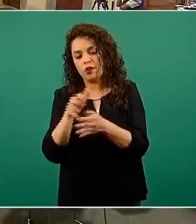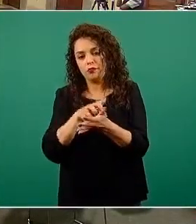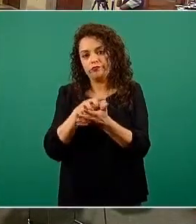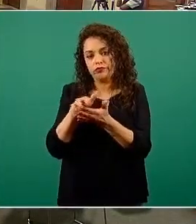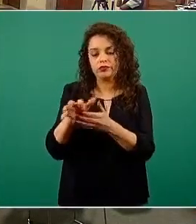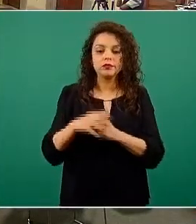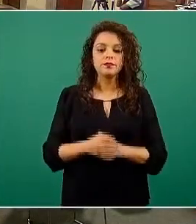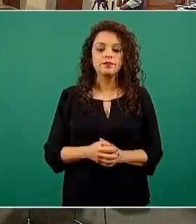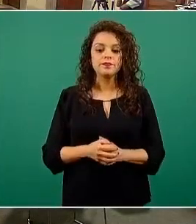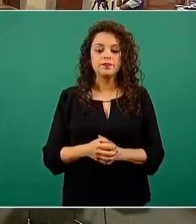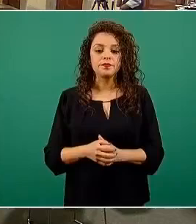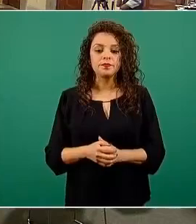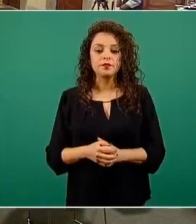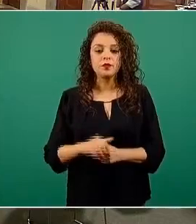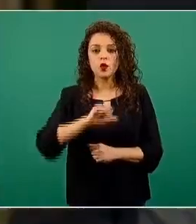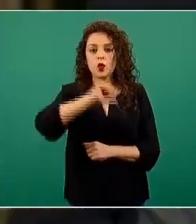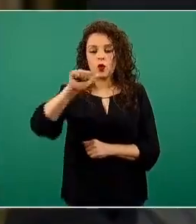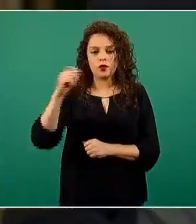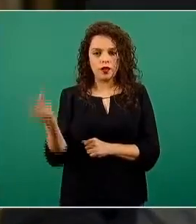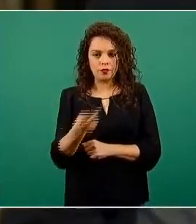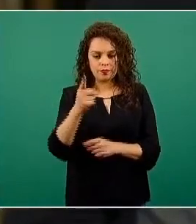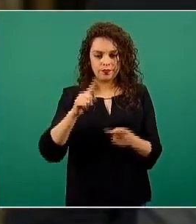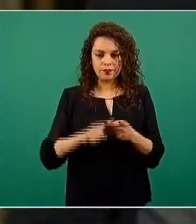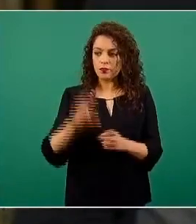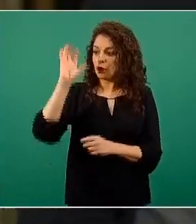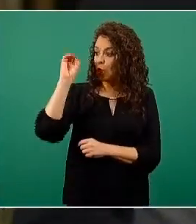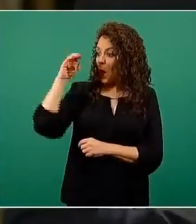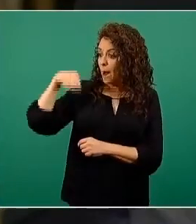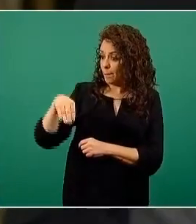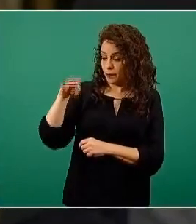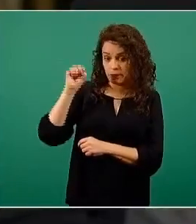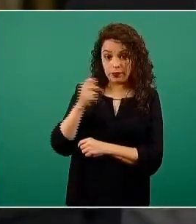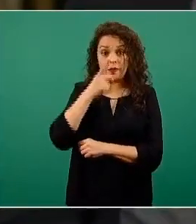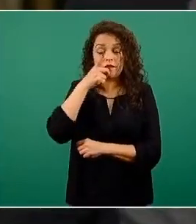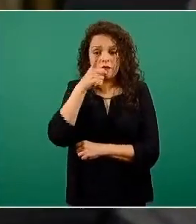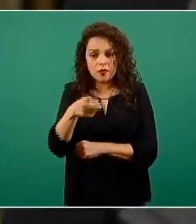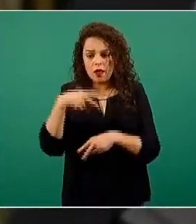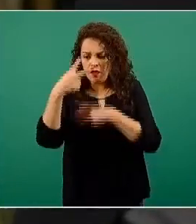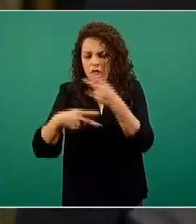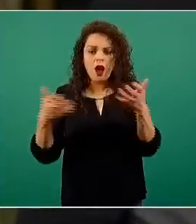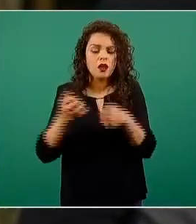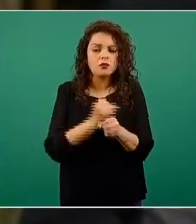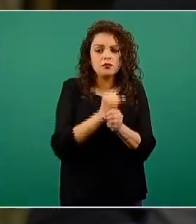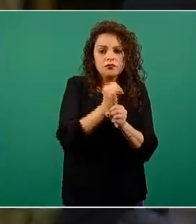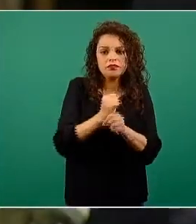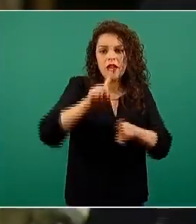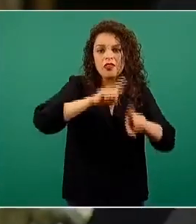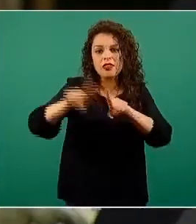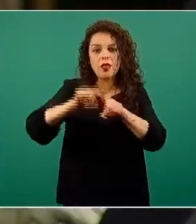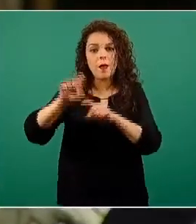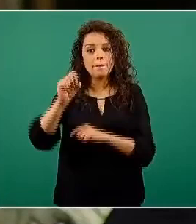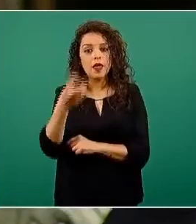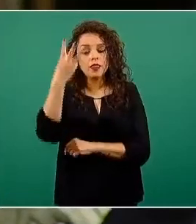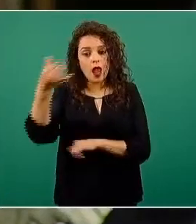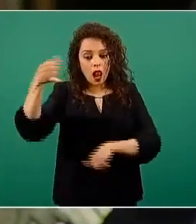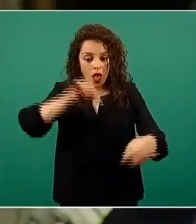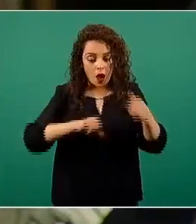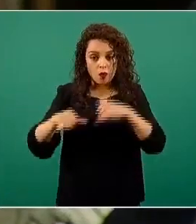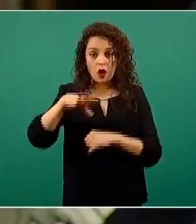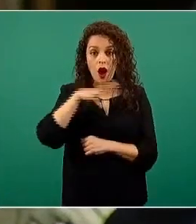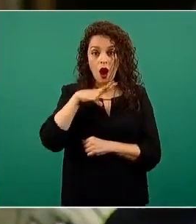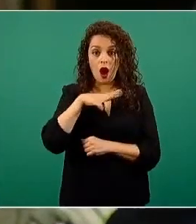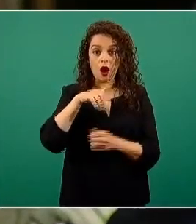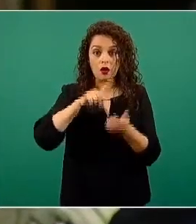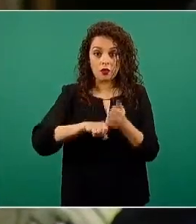la OMS dijo que iba a hacer una investigación en los 23 laboratorios que se tienen a nivel